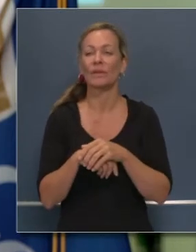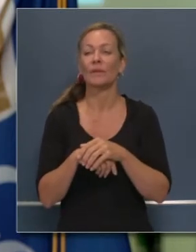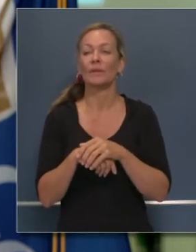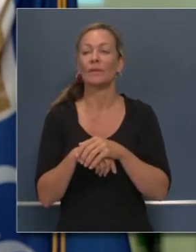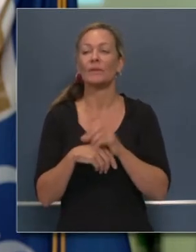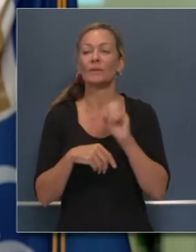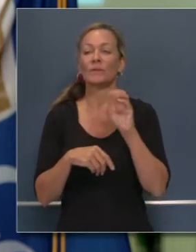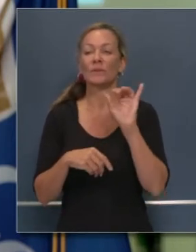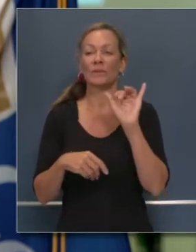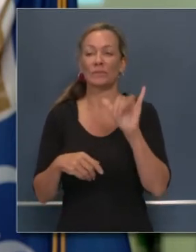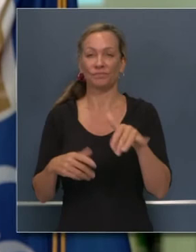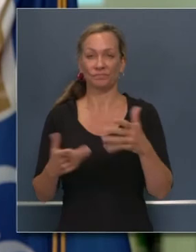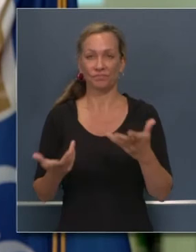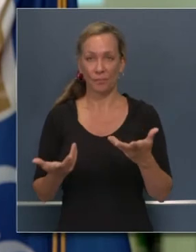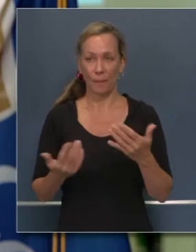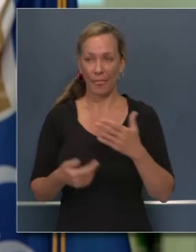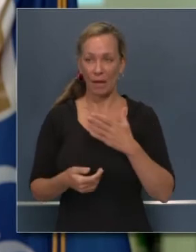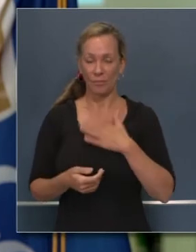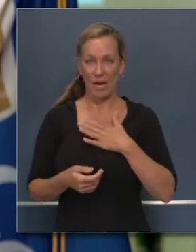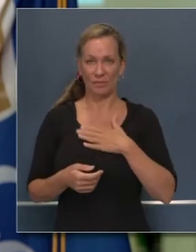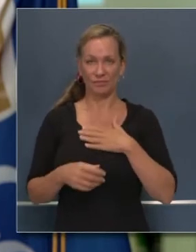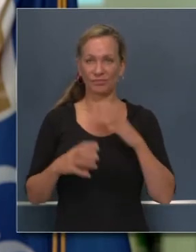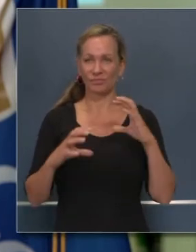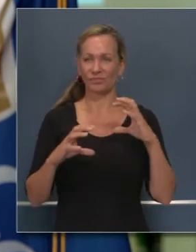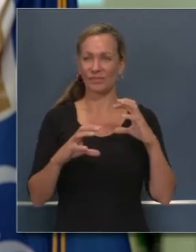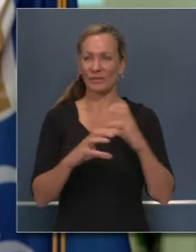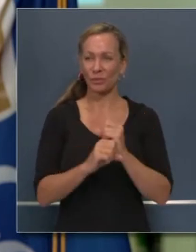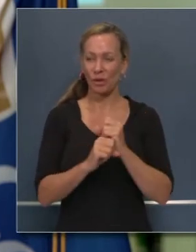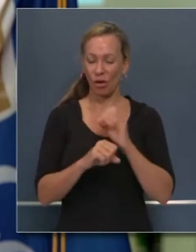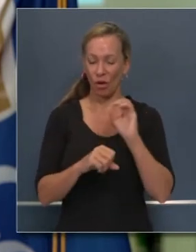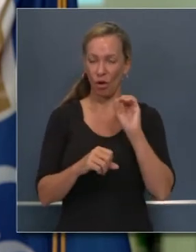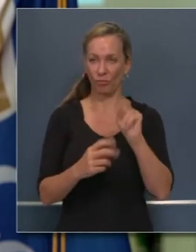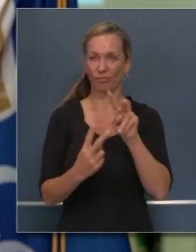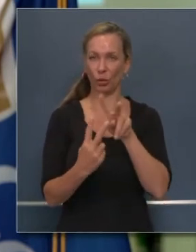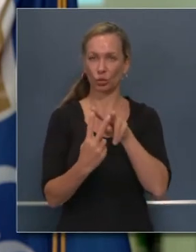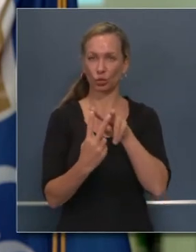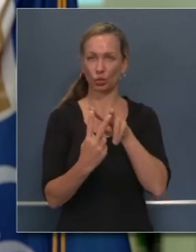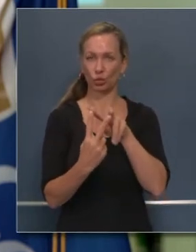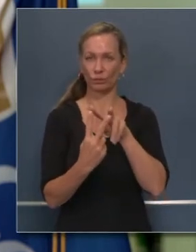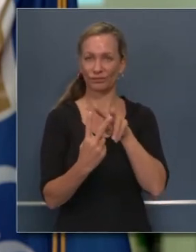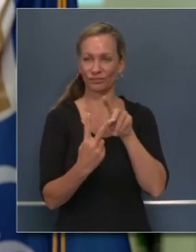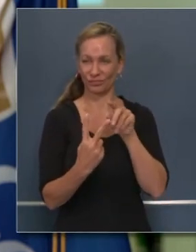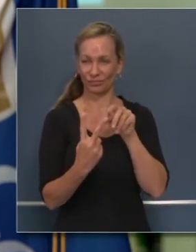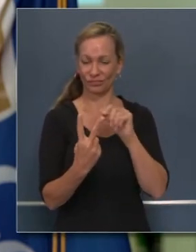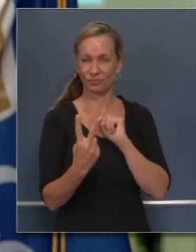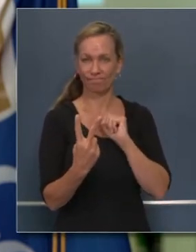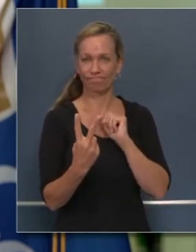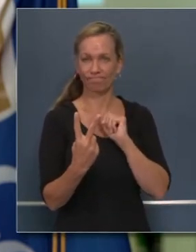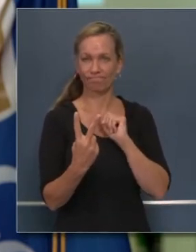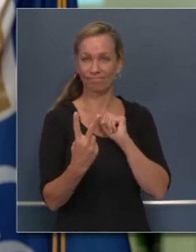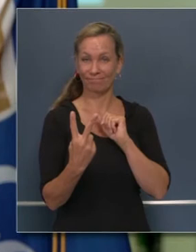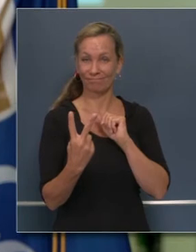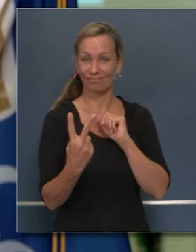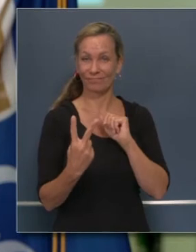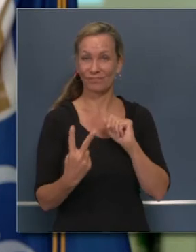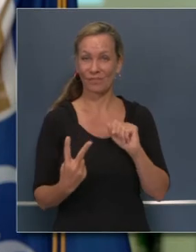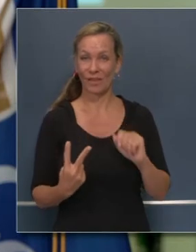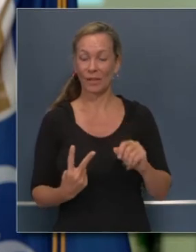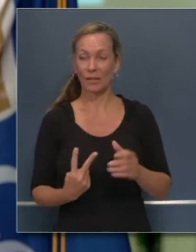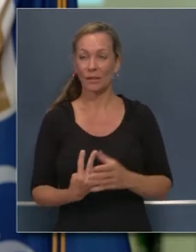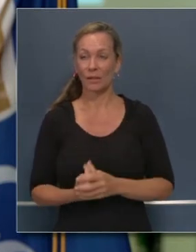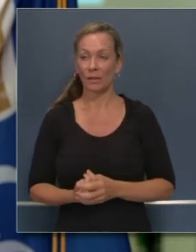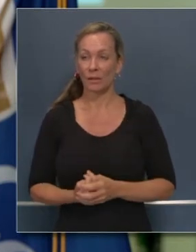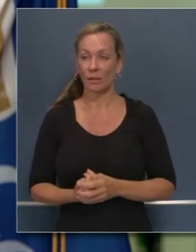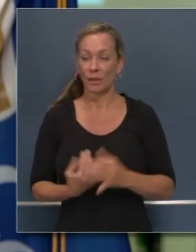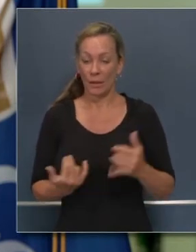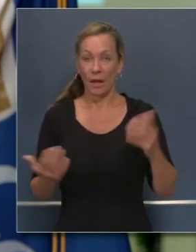Pues esa es la presentación y quiero ser breve y enfocarme en esto. Tenemos nuestros equipos en el centro de operaciones